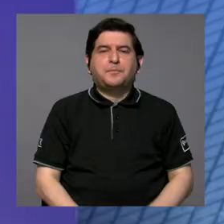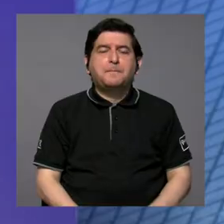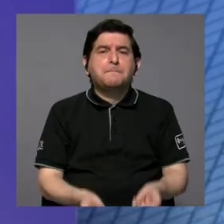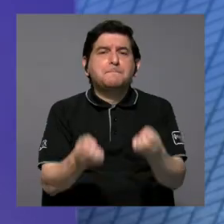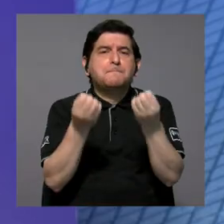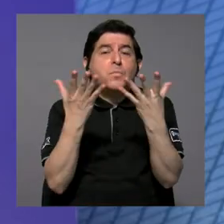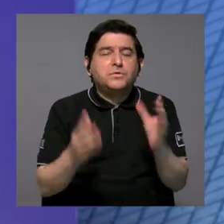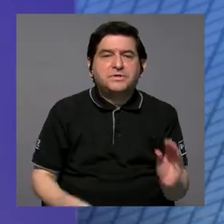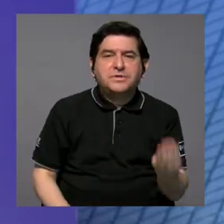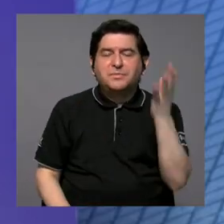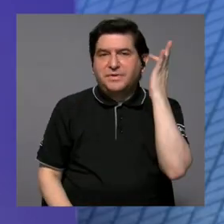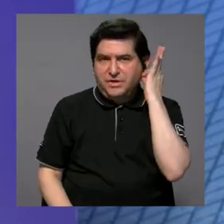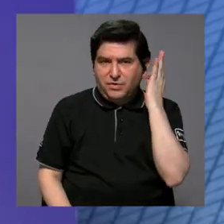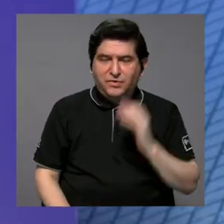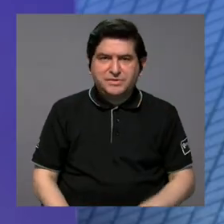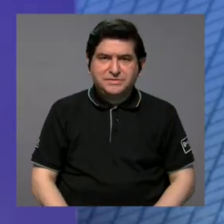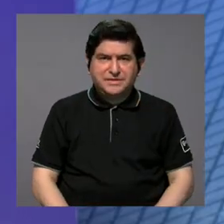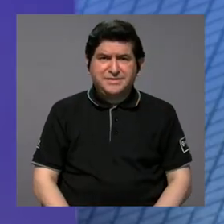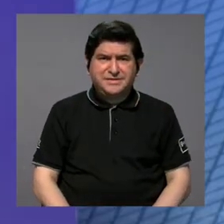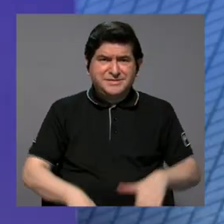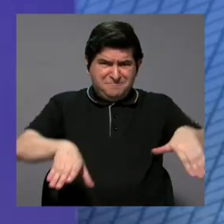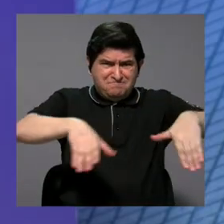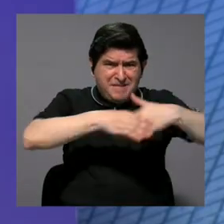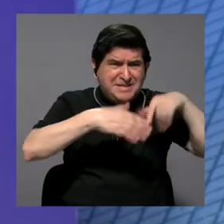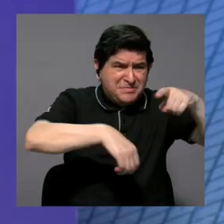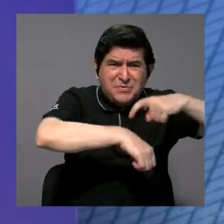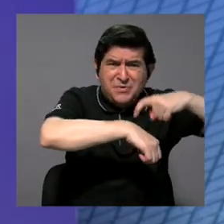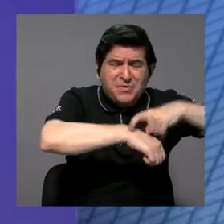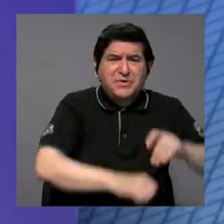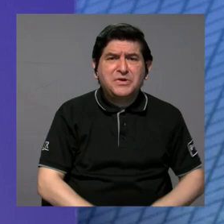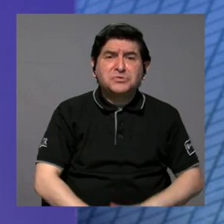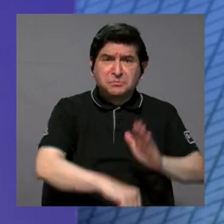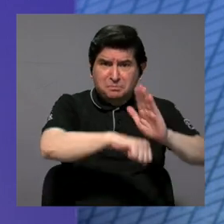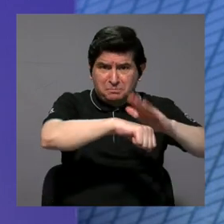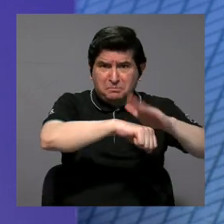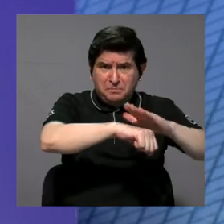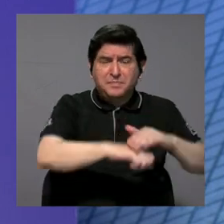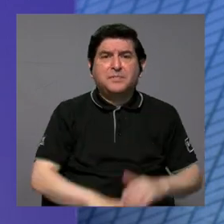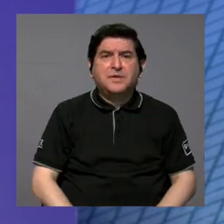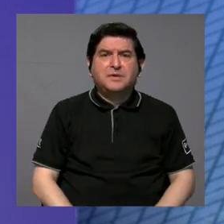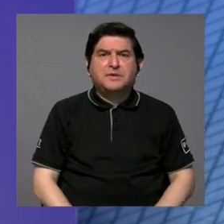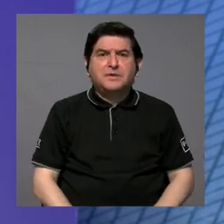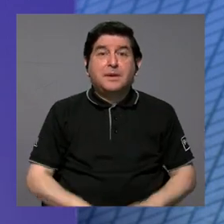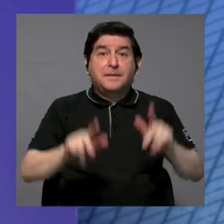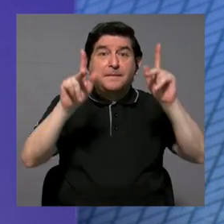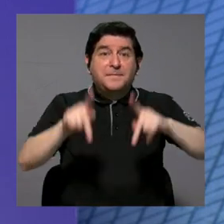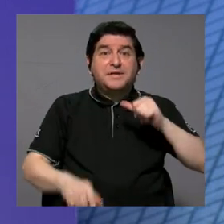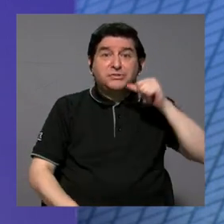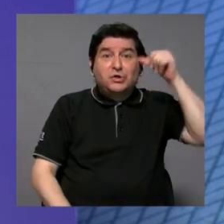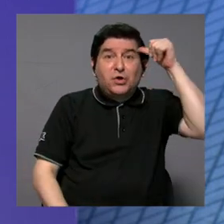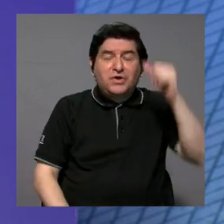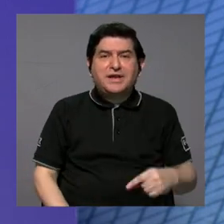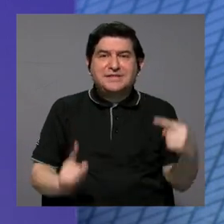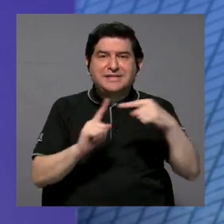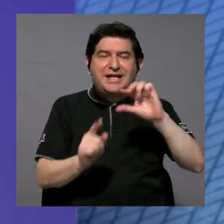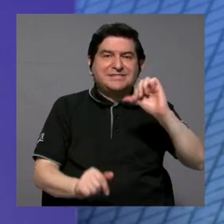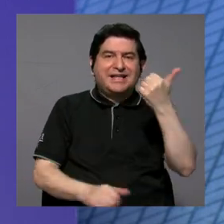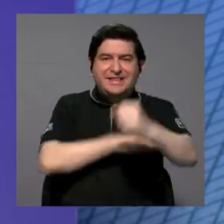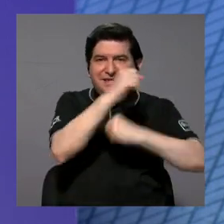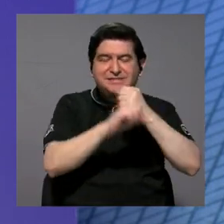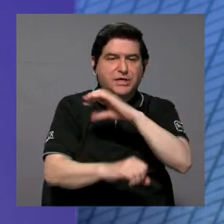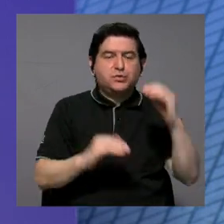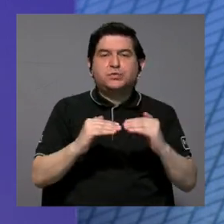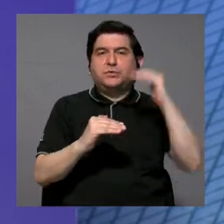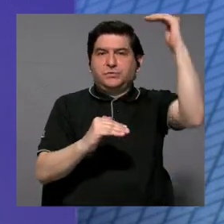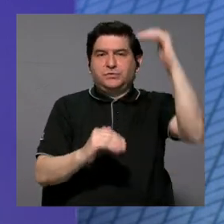muchas chicas que tenían matrimonios en ese momento consentidos con personas adultas que les llevaban 10 años o más,